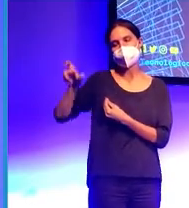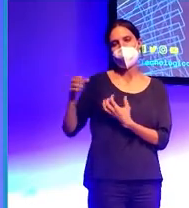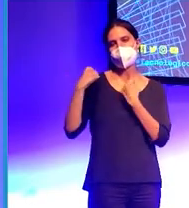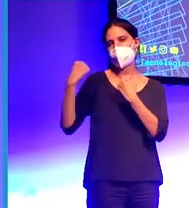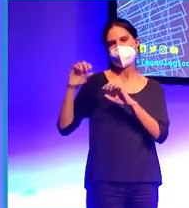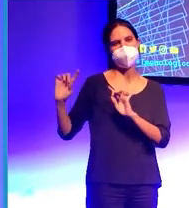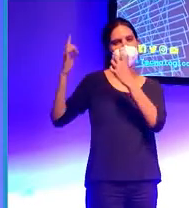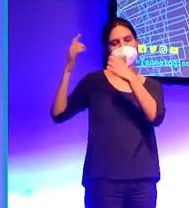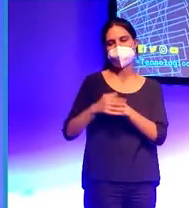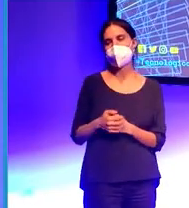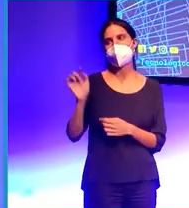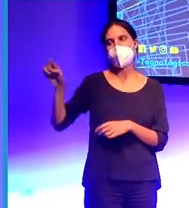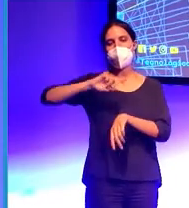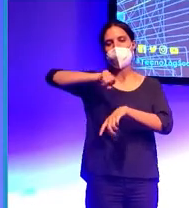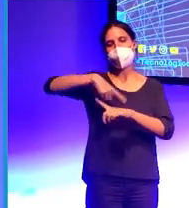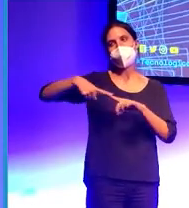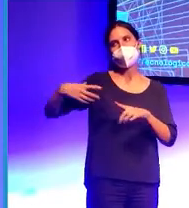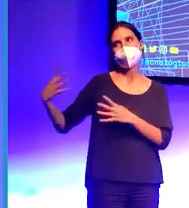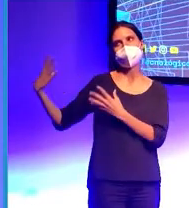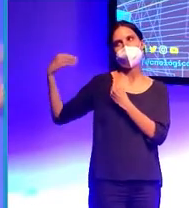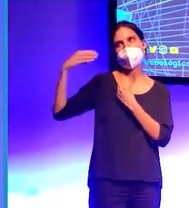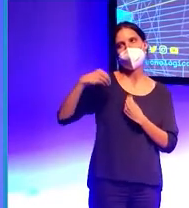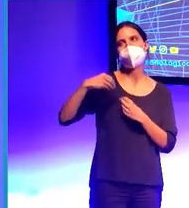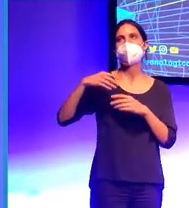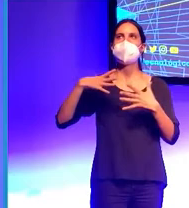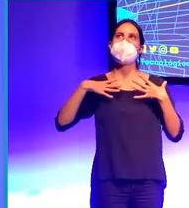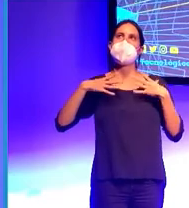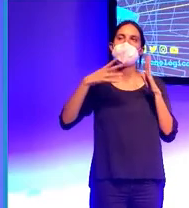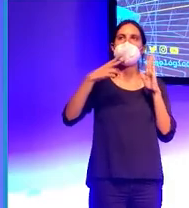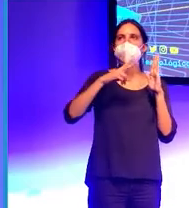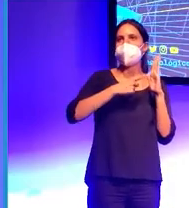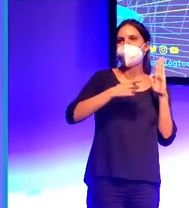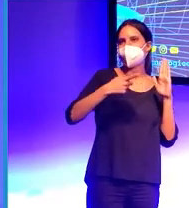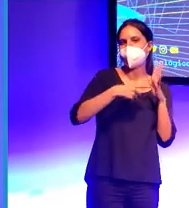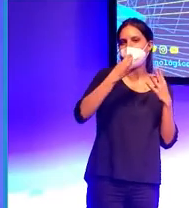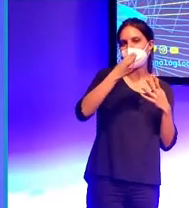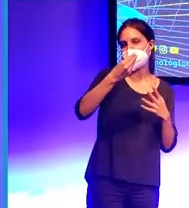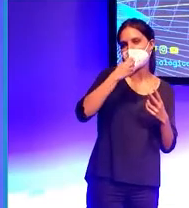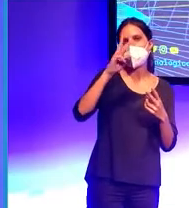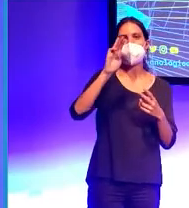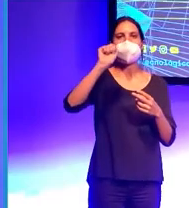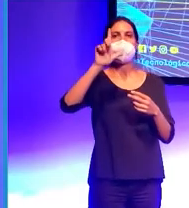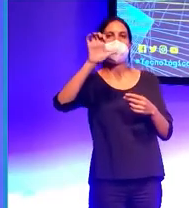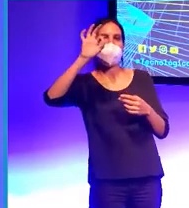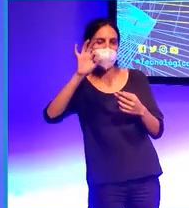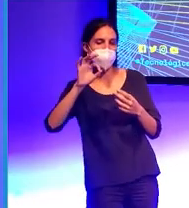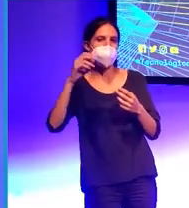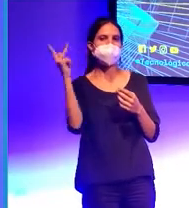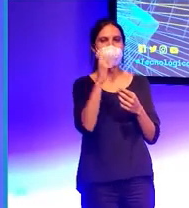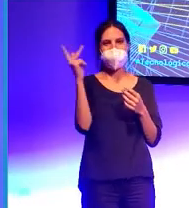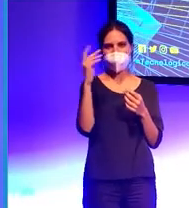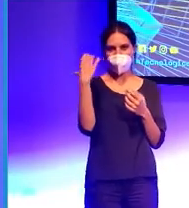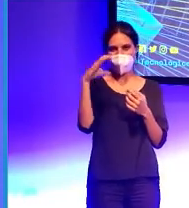esperar, se pasó la hora y media hablándome que si de la dieta paleo, que si las calorías que quemaba la semana, que si cuántos pollos se comía,